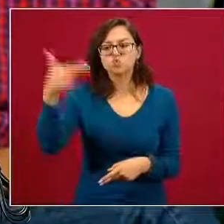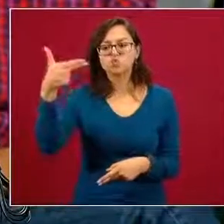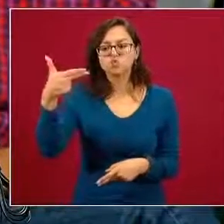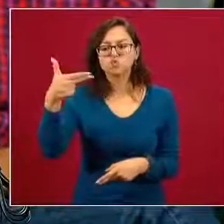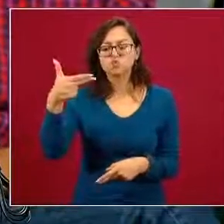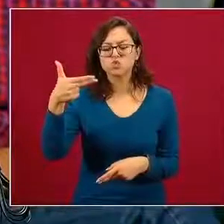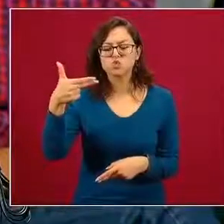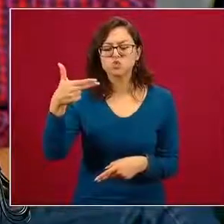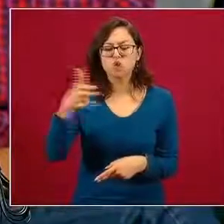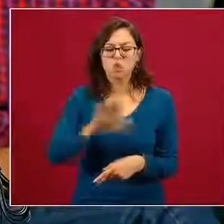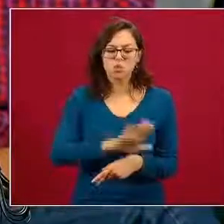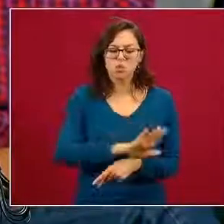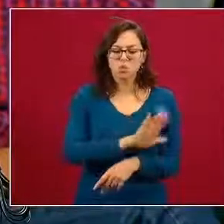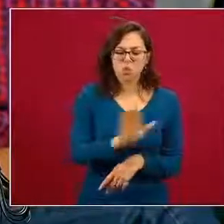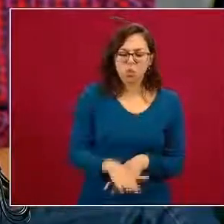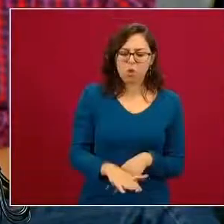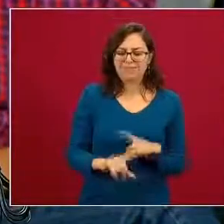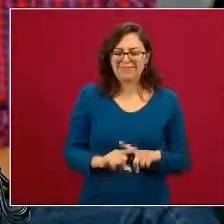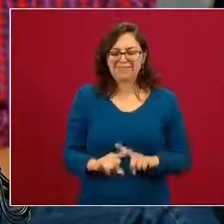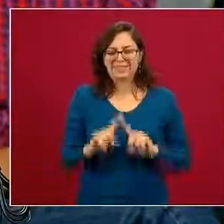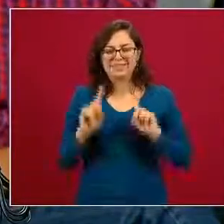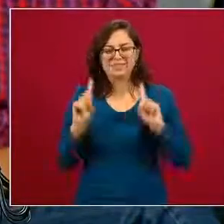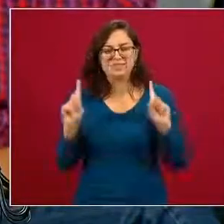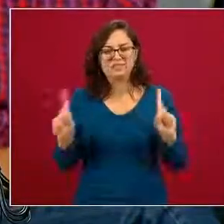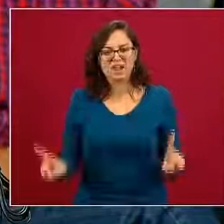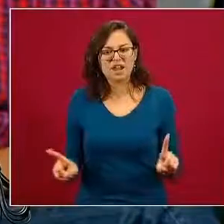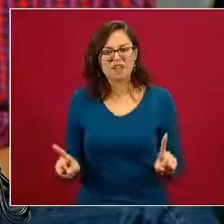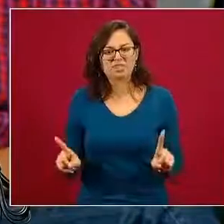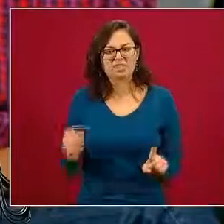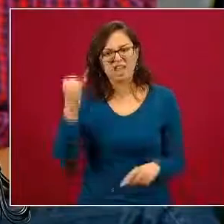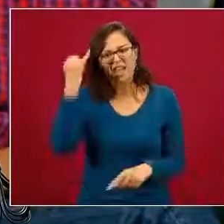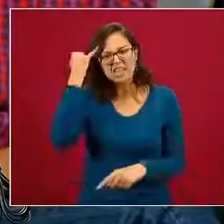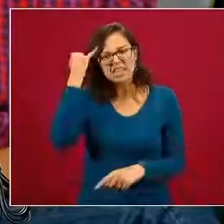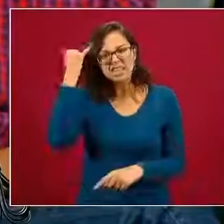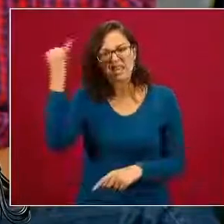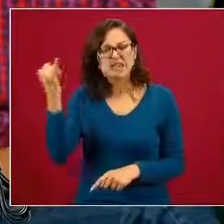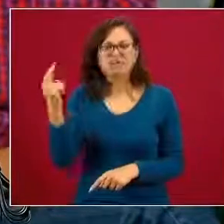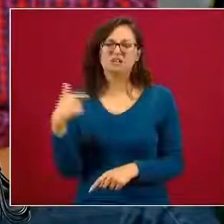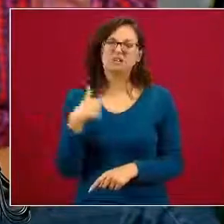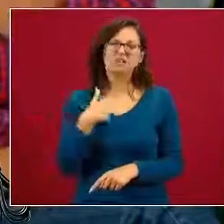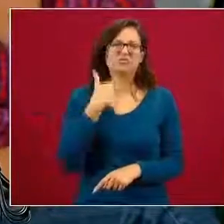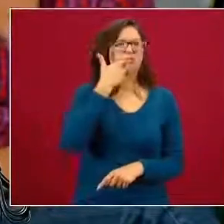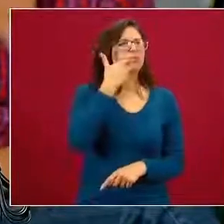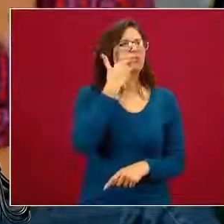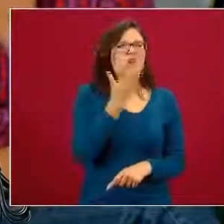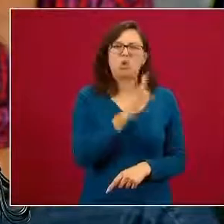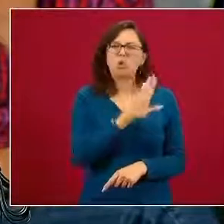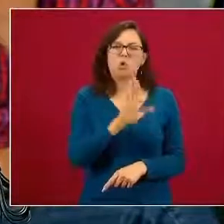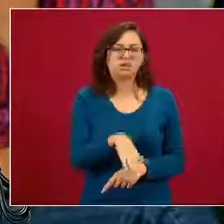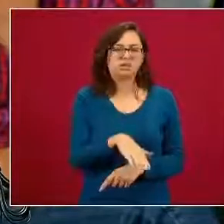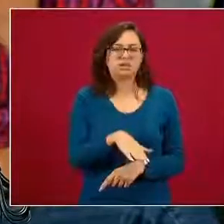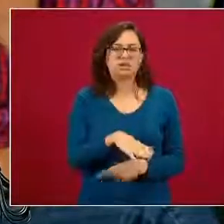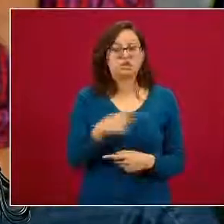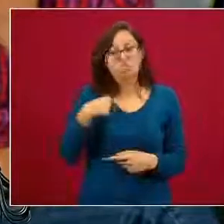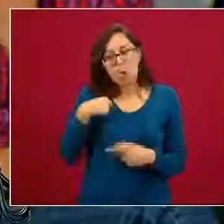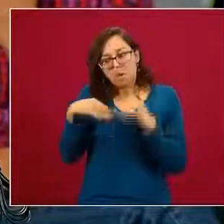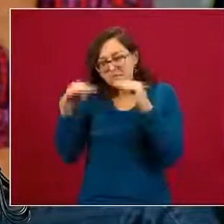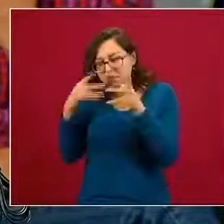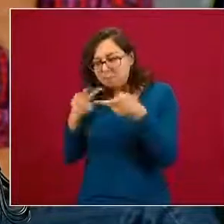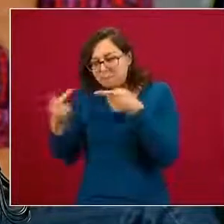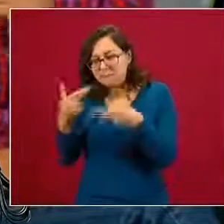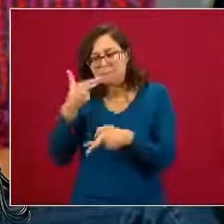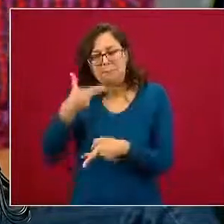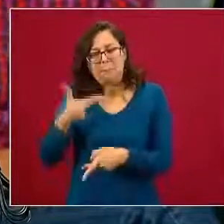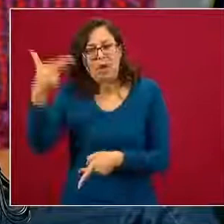muerte porque entiendo que es diferente pero a lo mejor si en algún momento me va mal y digo me quiero morir tal vez no estoy pensando